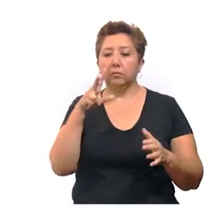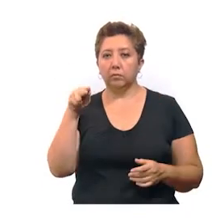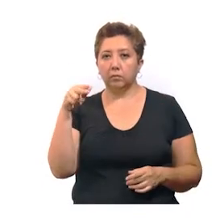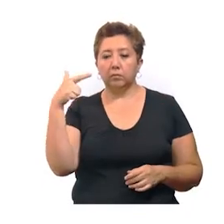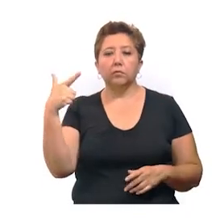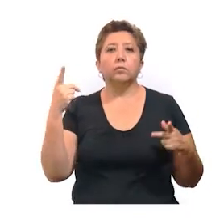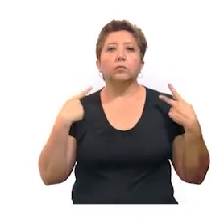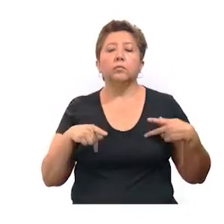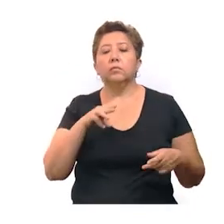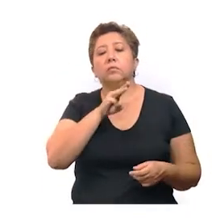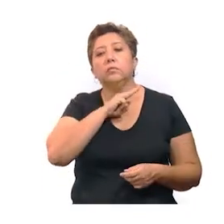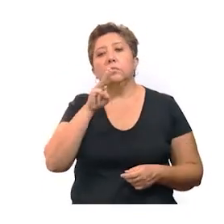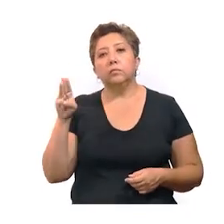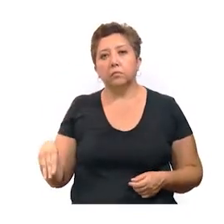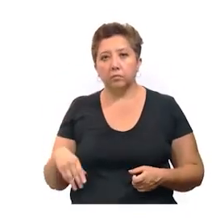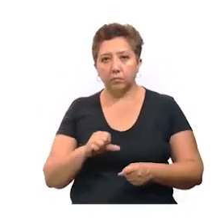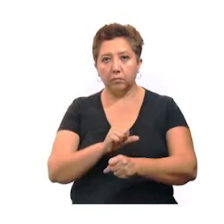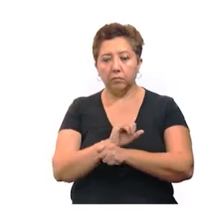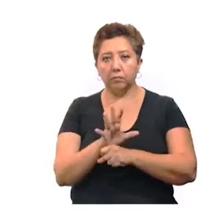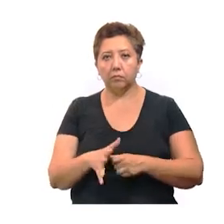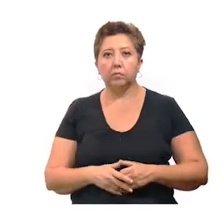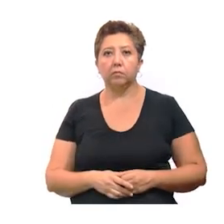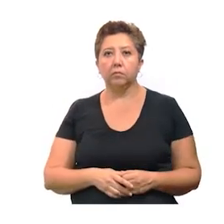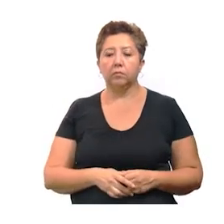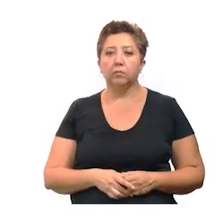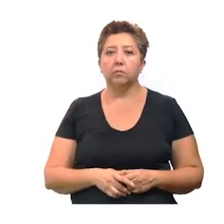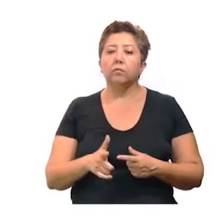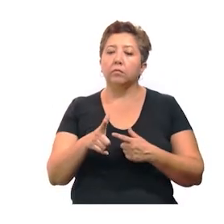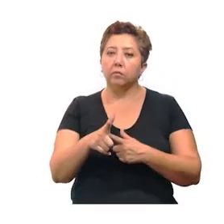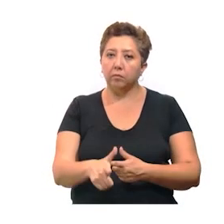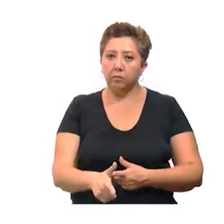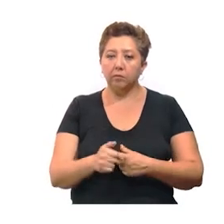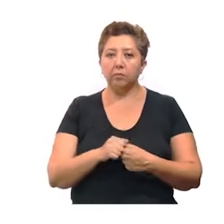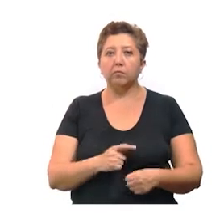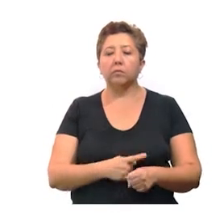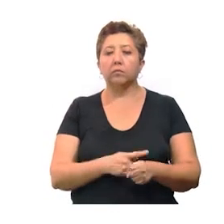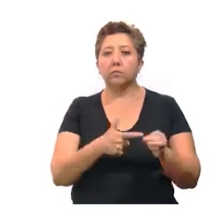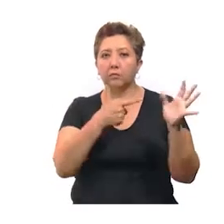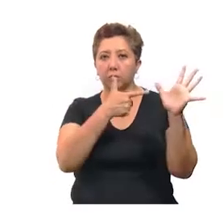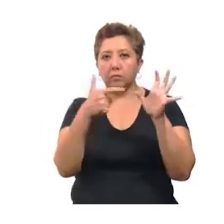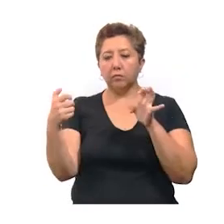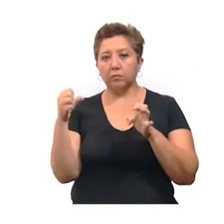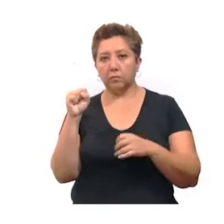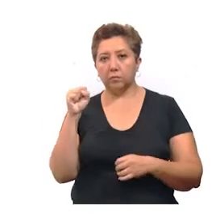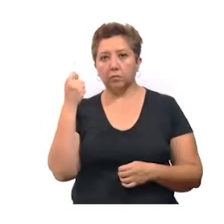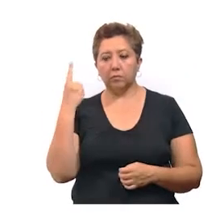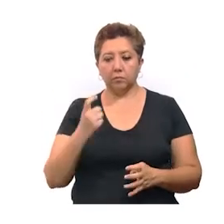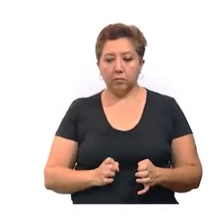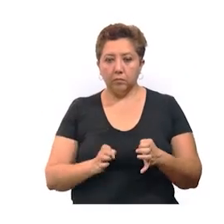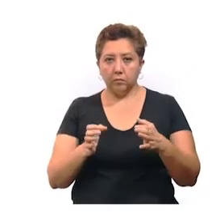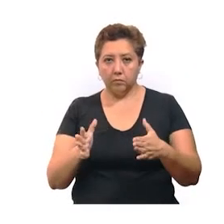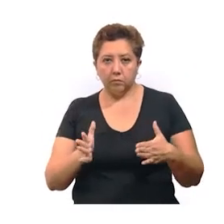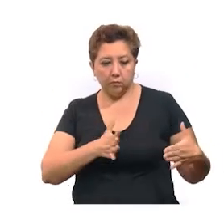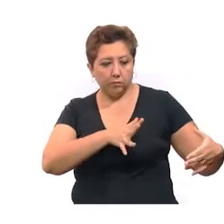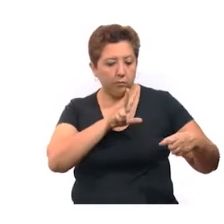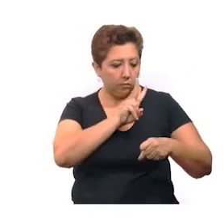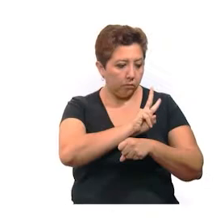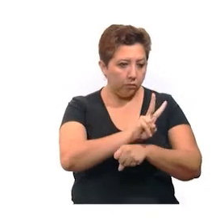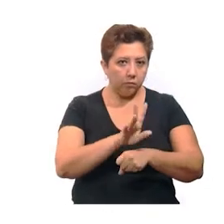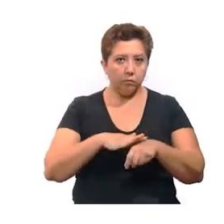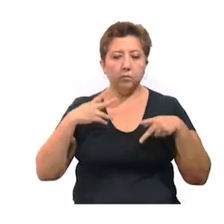las personas fallecidas a causa del coronavirus. De los casos activos, 761 están estables, aislados, monitoreados